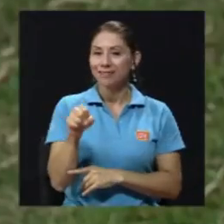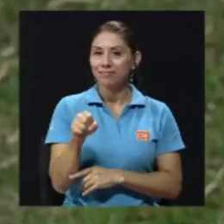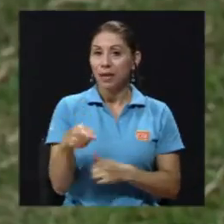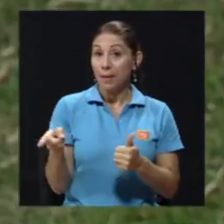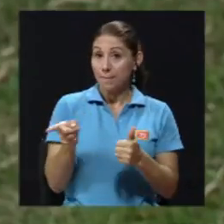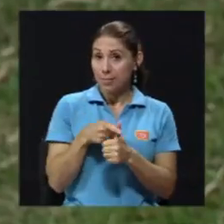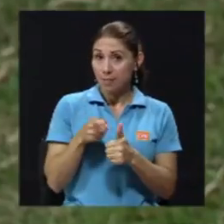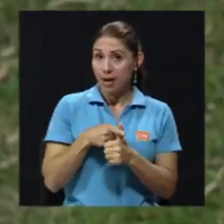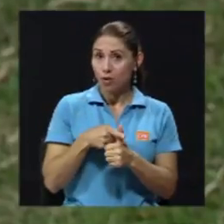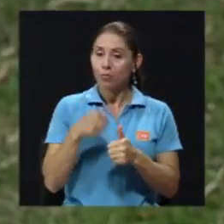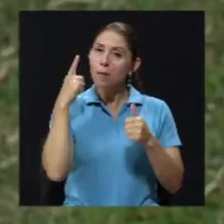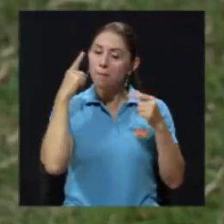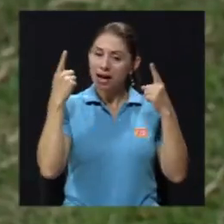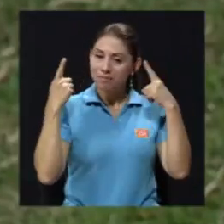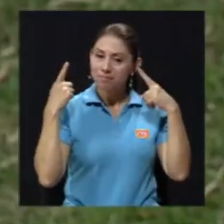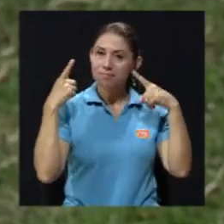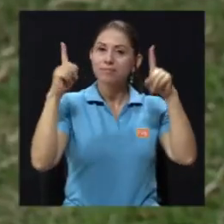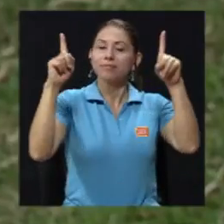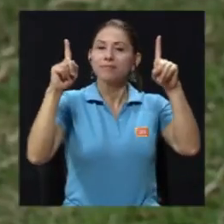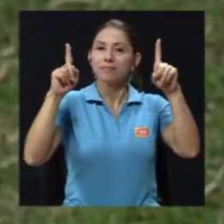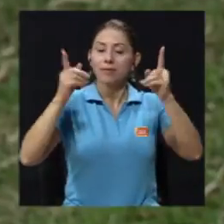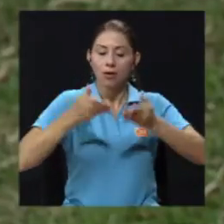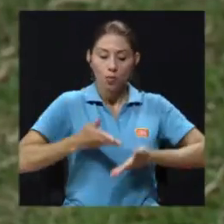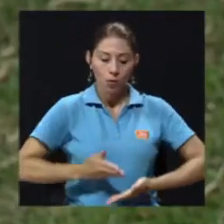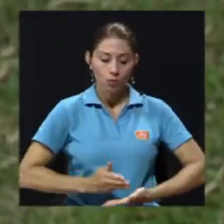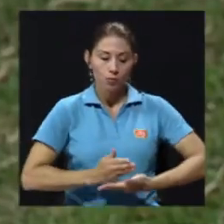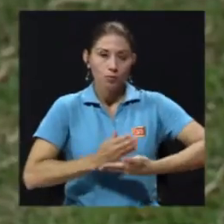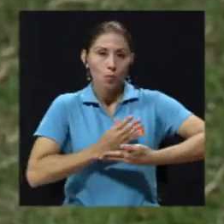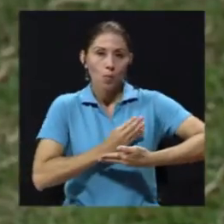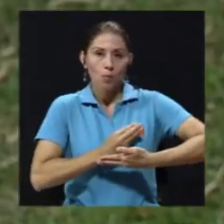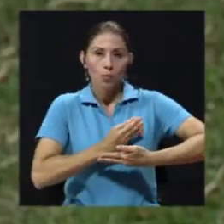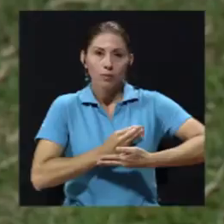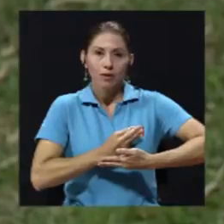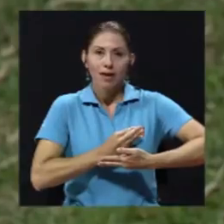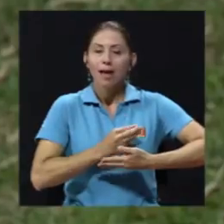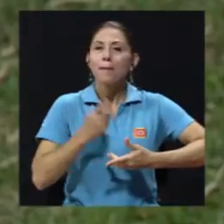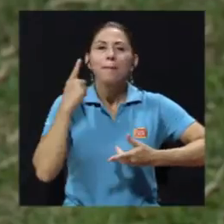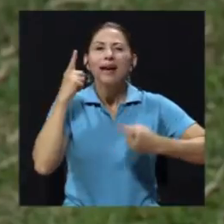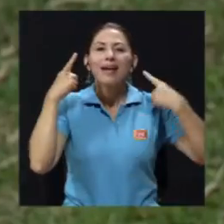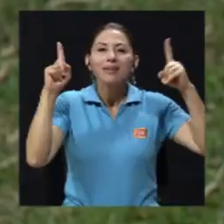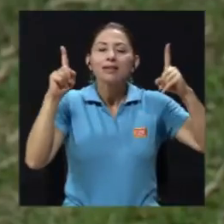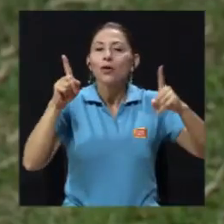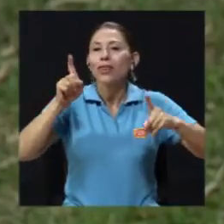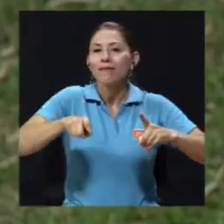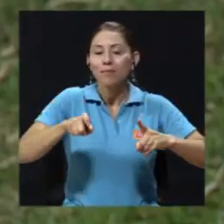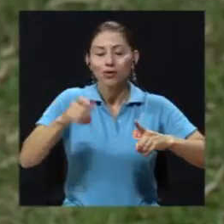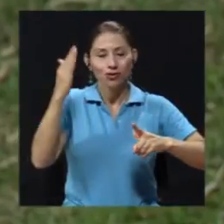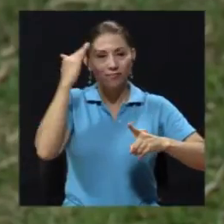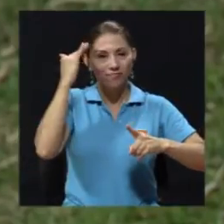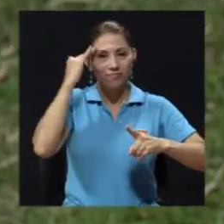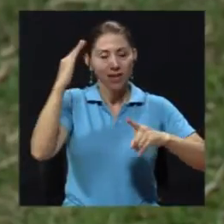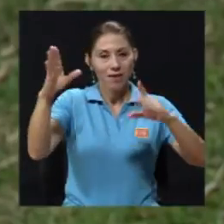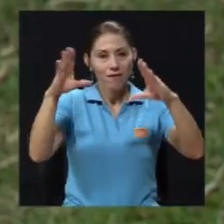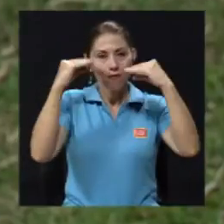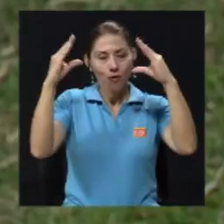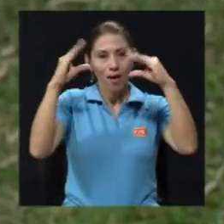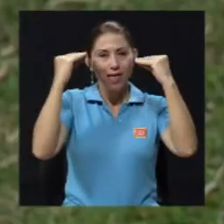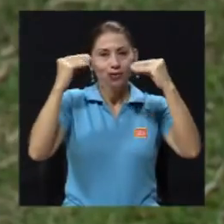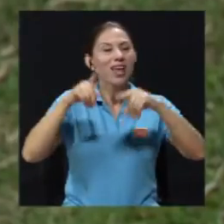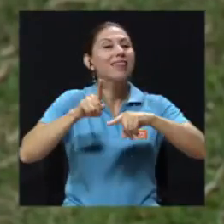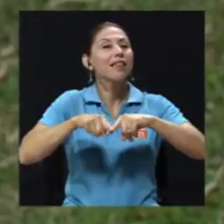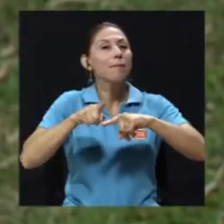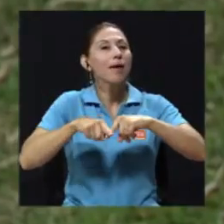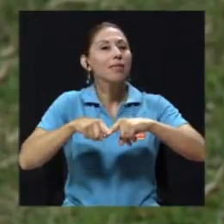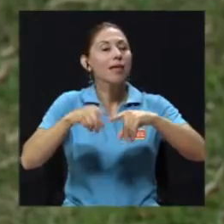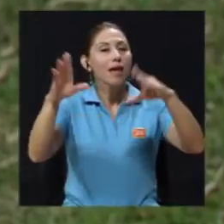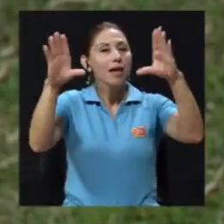todo, para tener éxito en la lactancia materna tenemos que estar informados. Y eso depende de dónde obtengamos